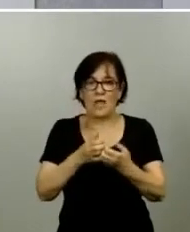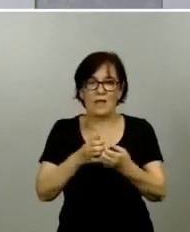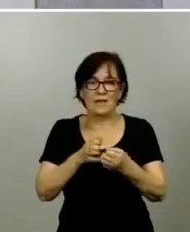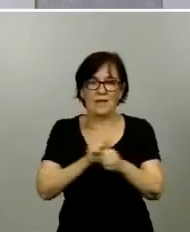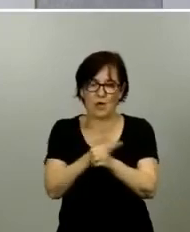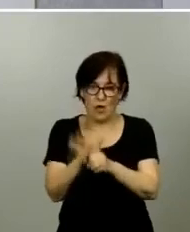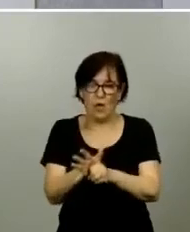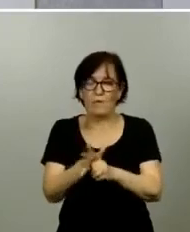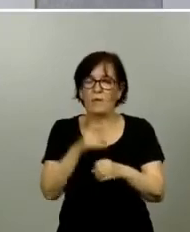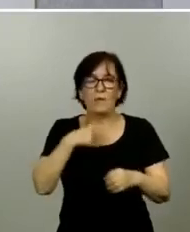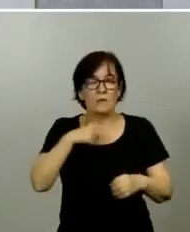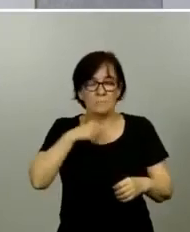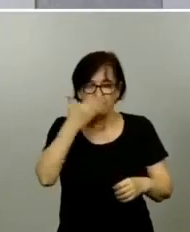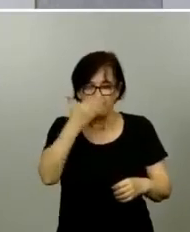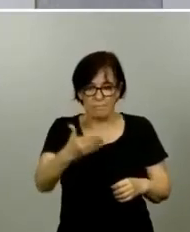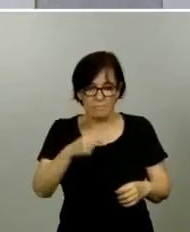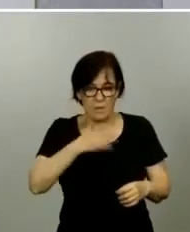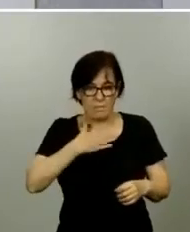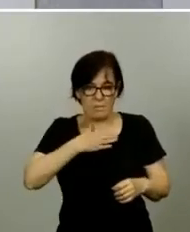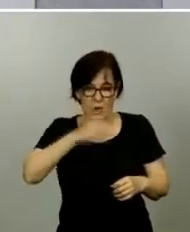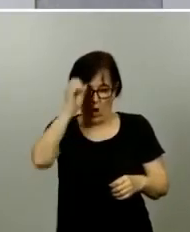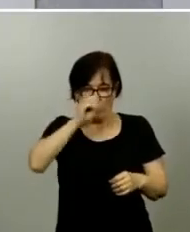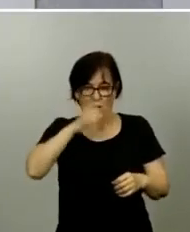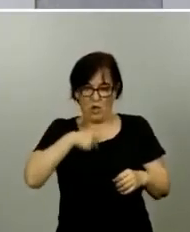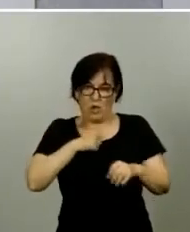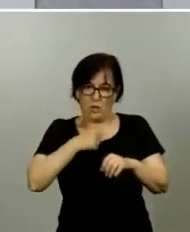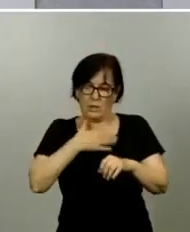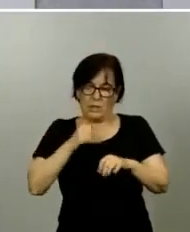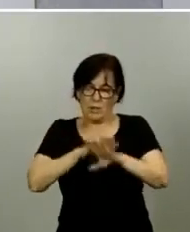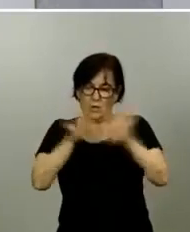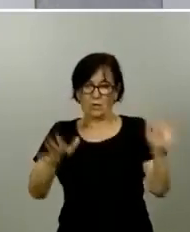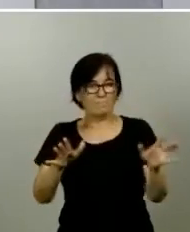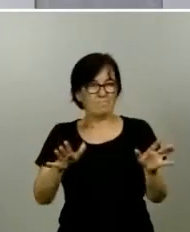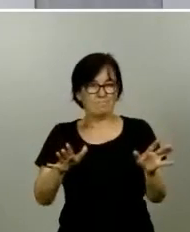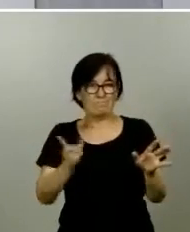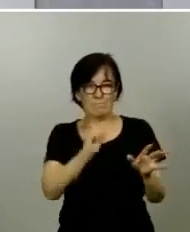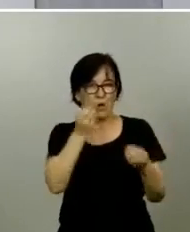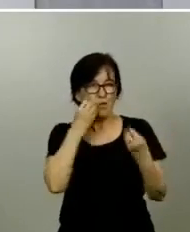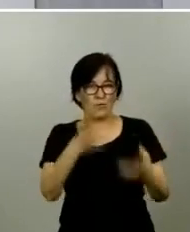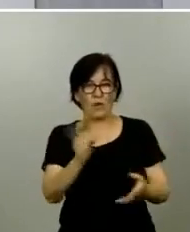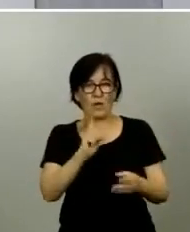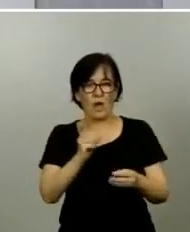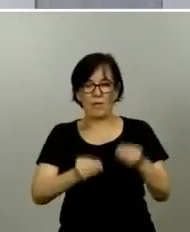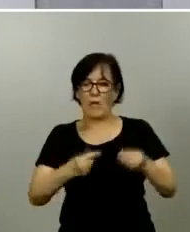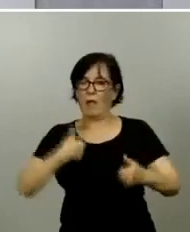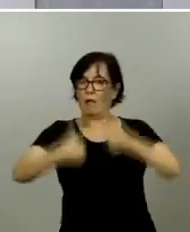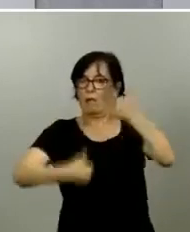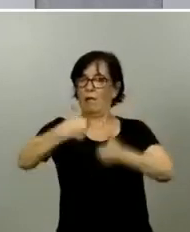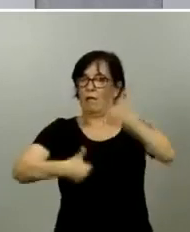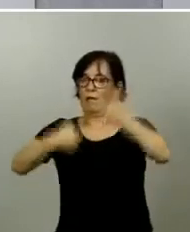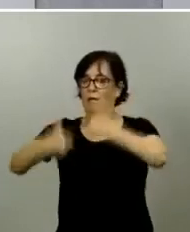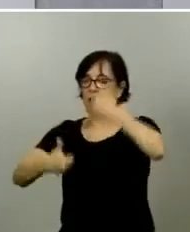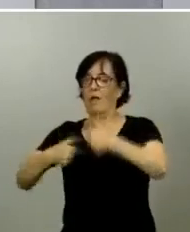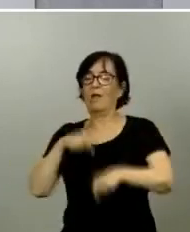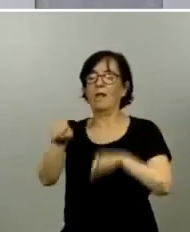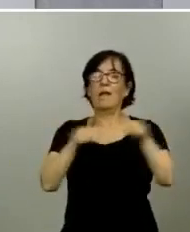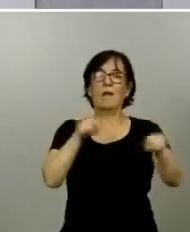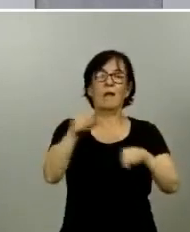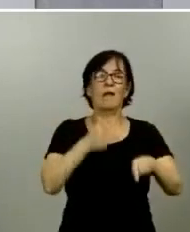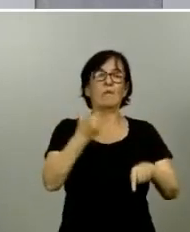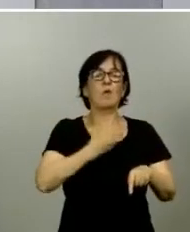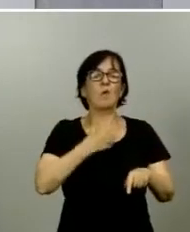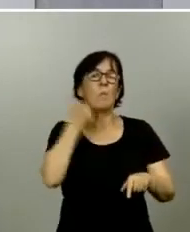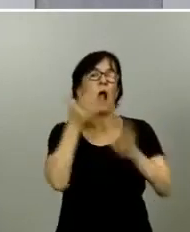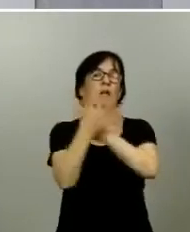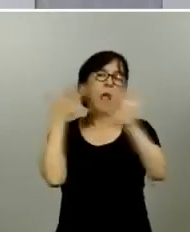a mi juicio quiero ser muy claro en esto contraproducente hacer carreras a ver qué municipio hace más y va más rápido